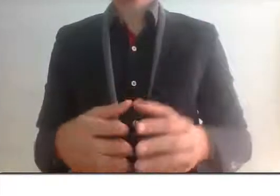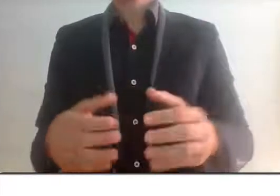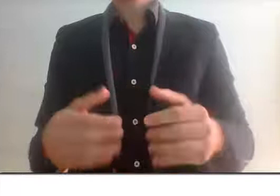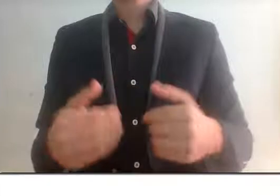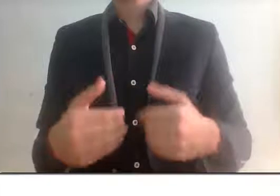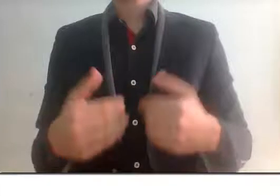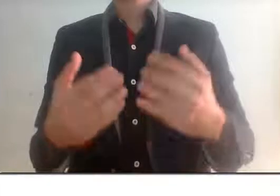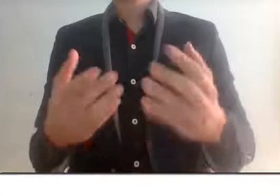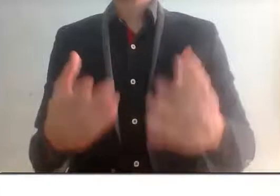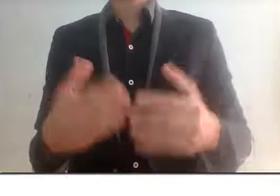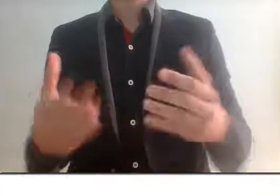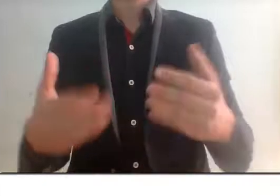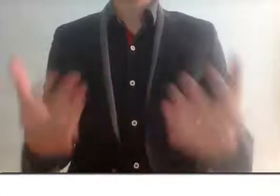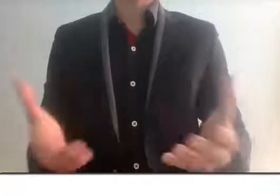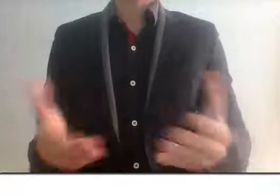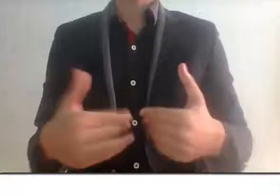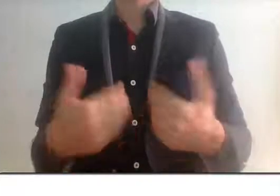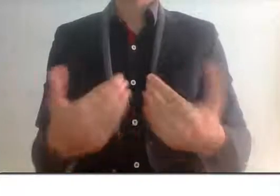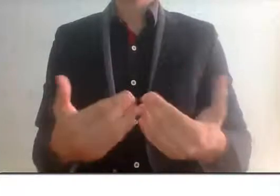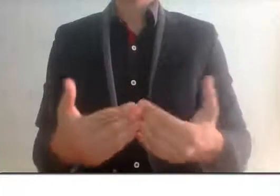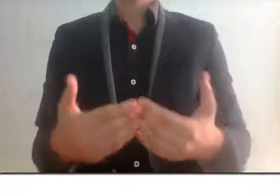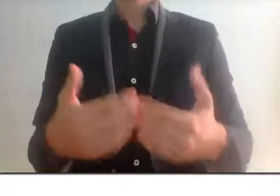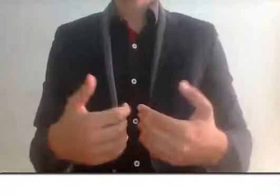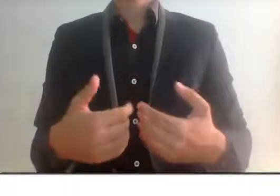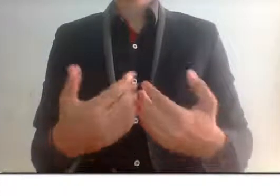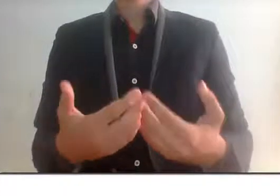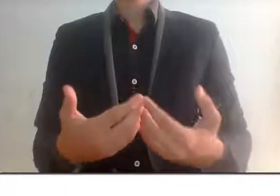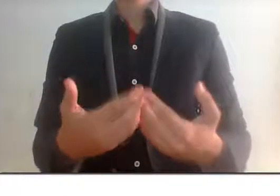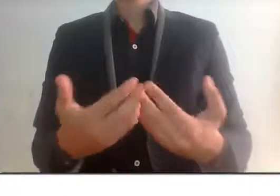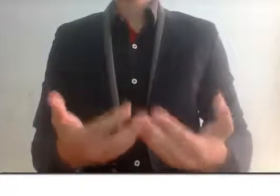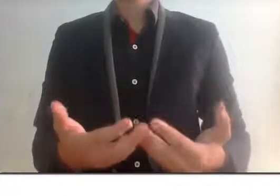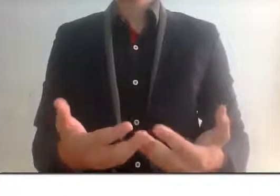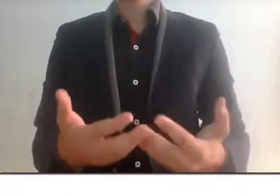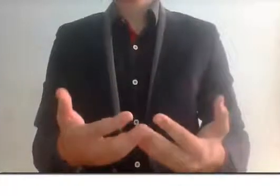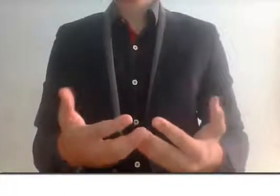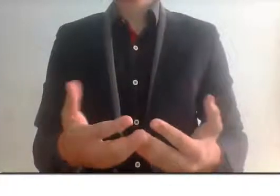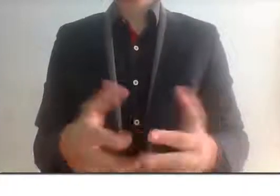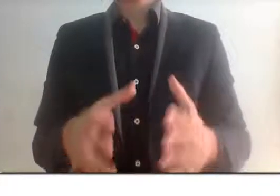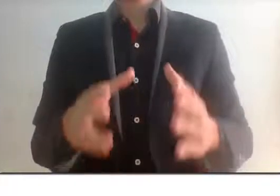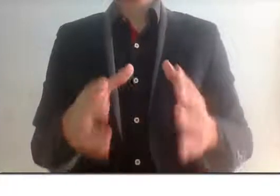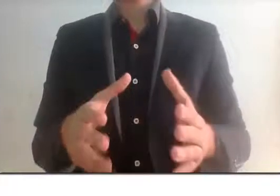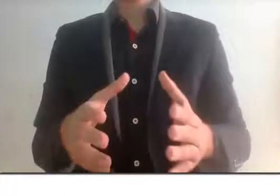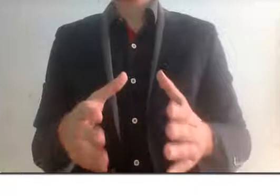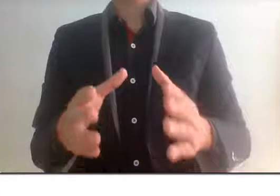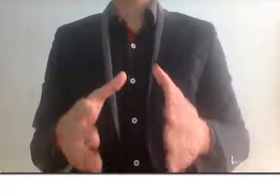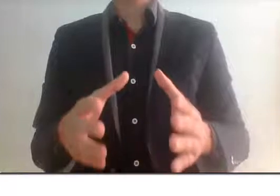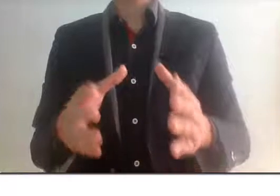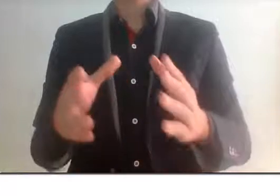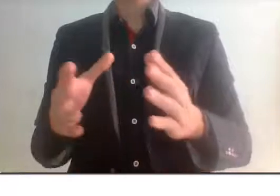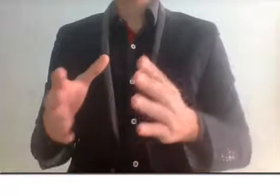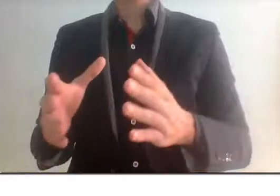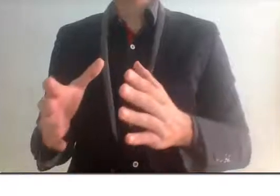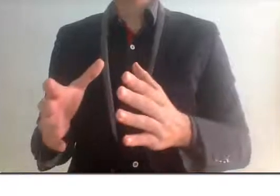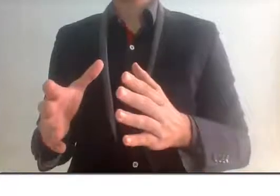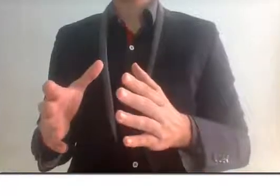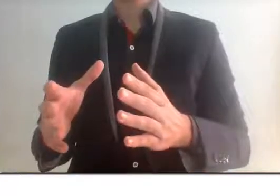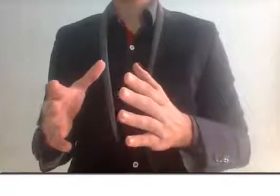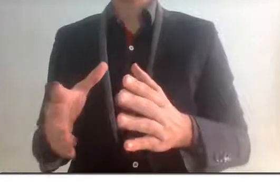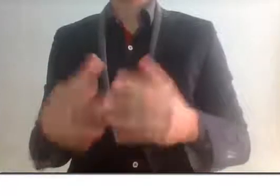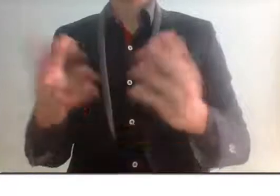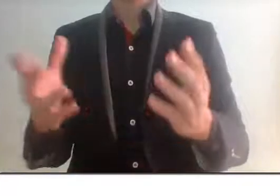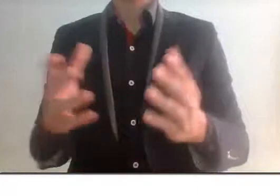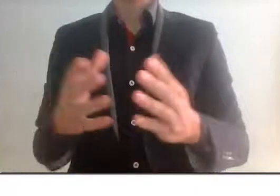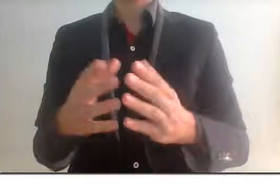gobierno se dejaba absolutamente igual. Entonces los únicos que se veían afectados no eran aquellas personas de clase